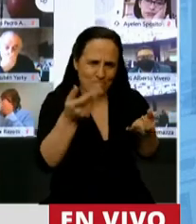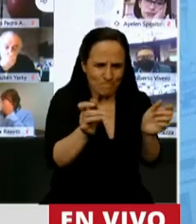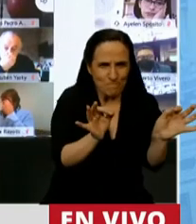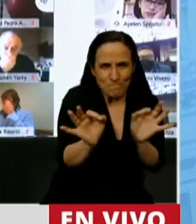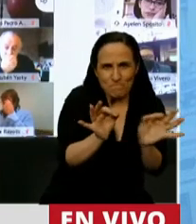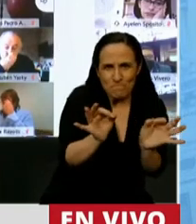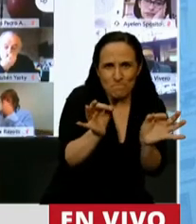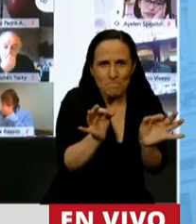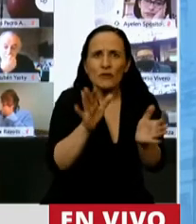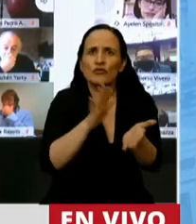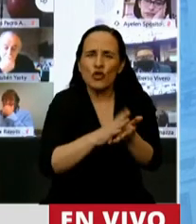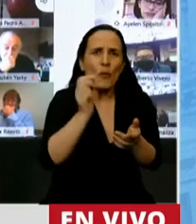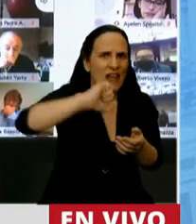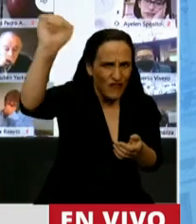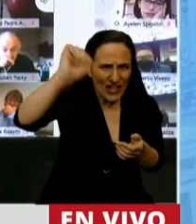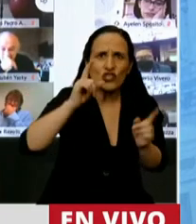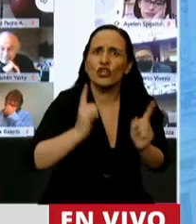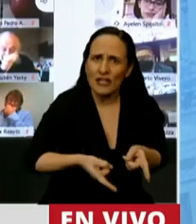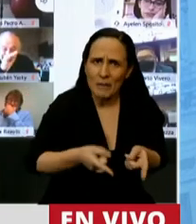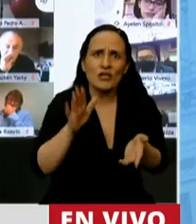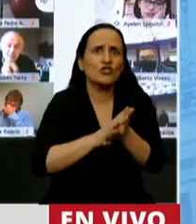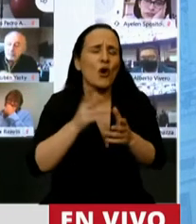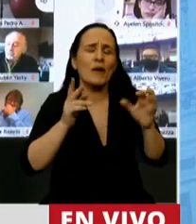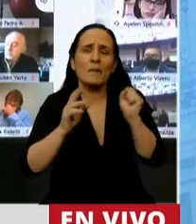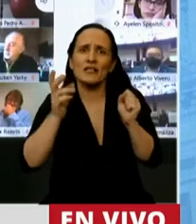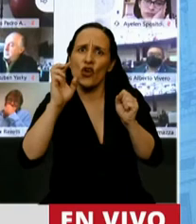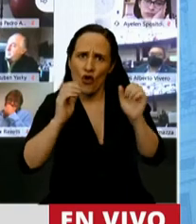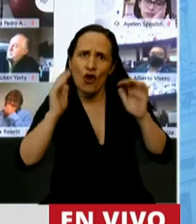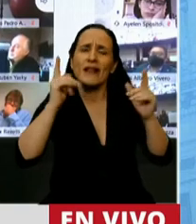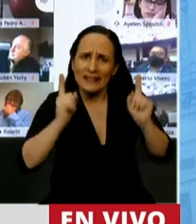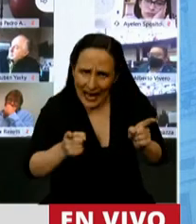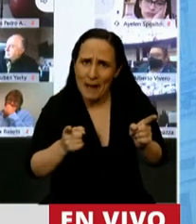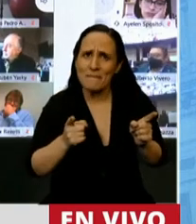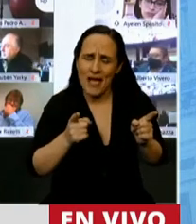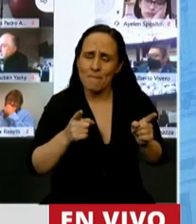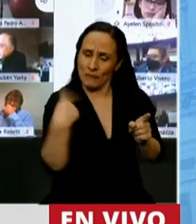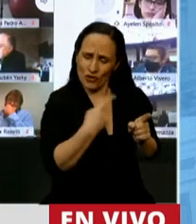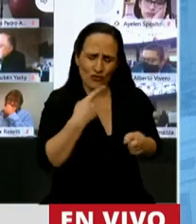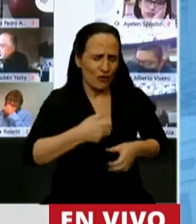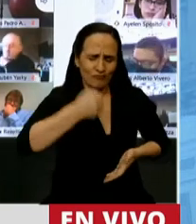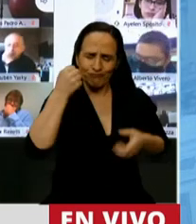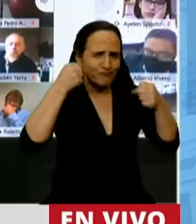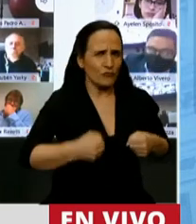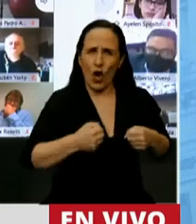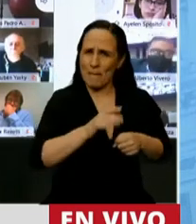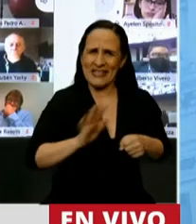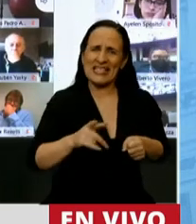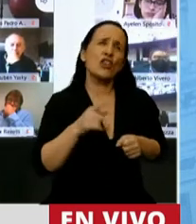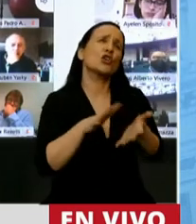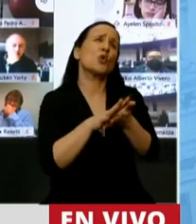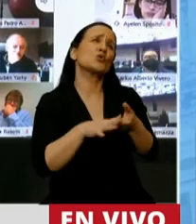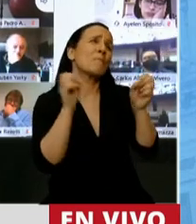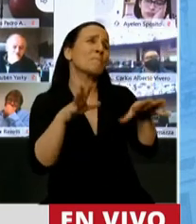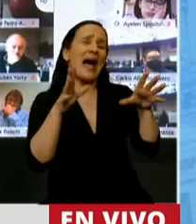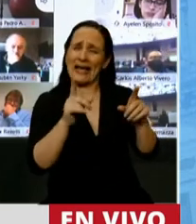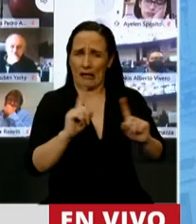también en lo que refiere a la inflación y el nivel del tipo de cambio. Que tenemos la convicción de que no existen soluciones mágicas a